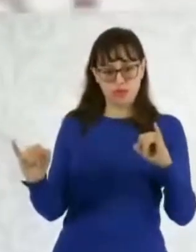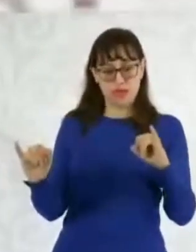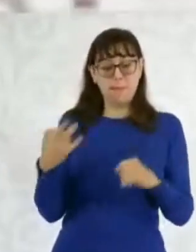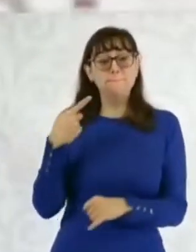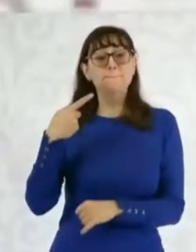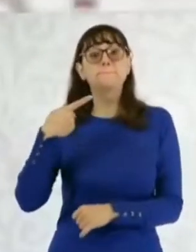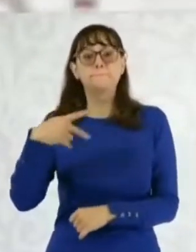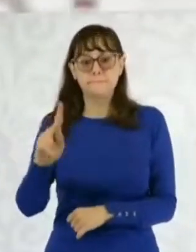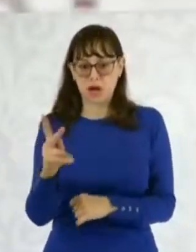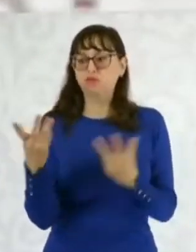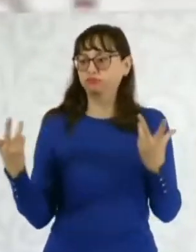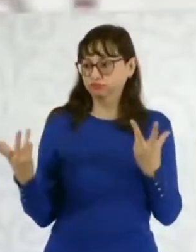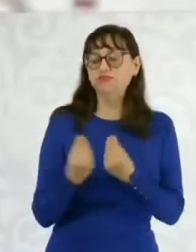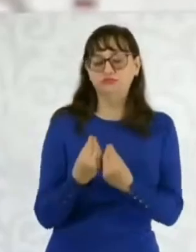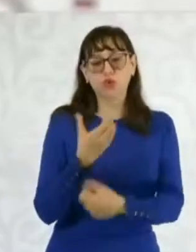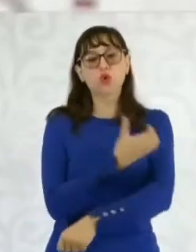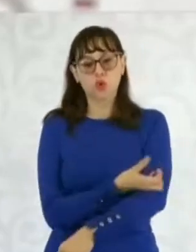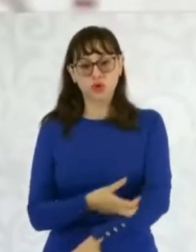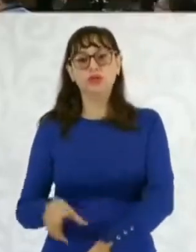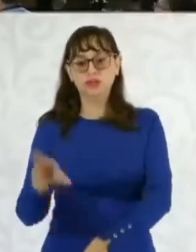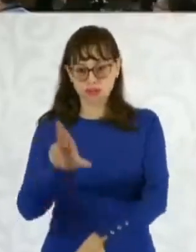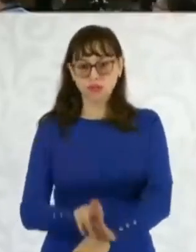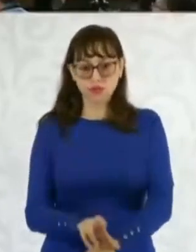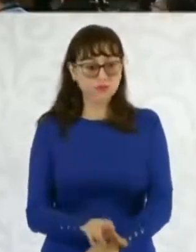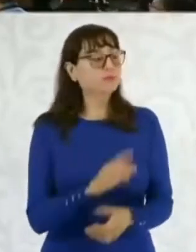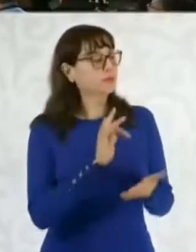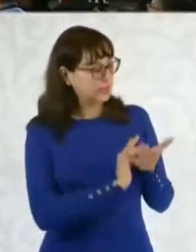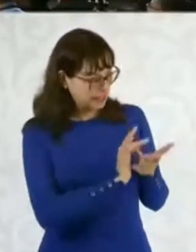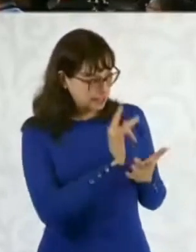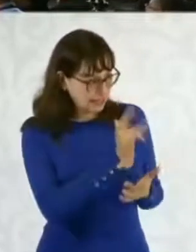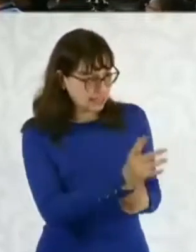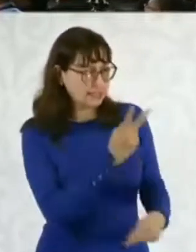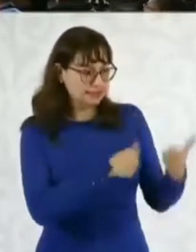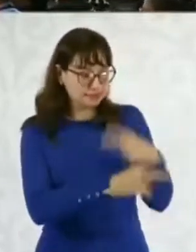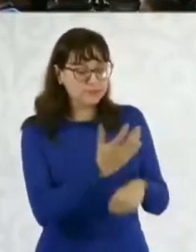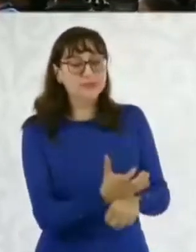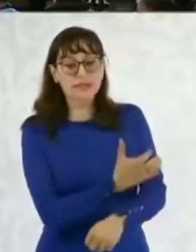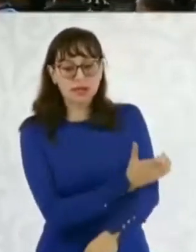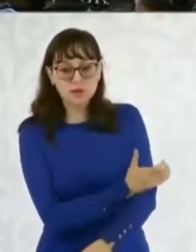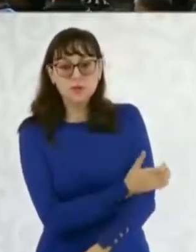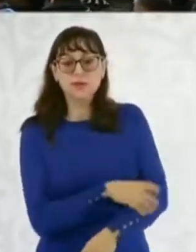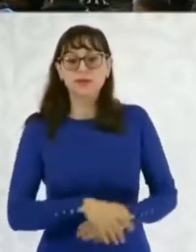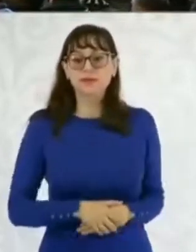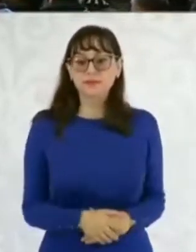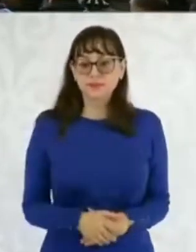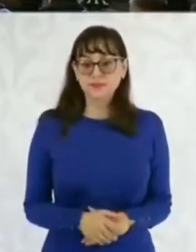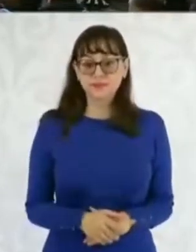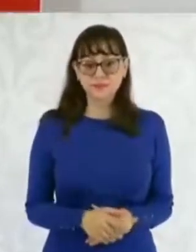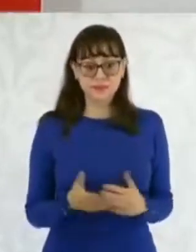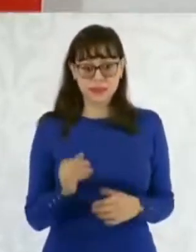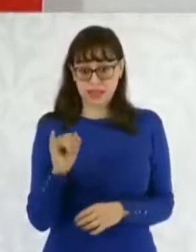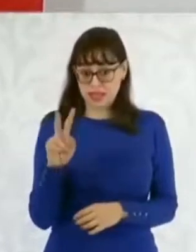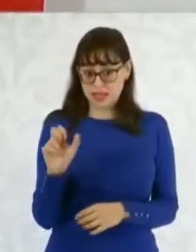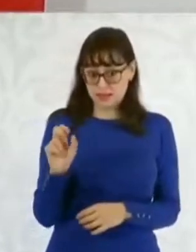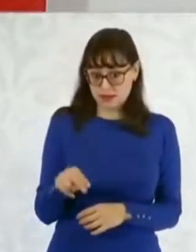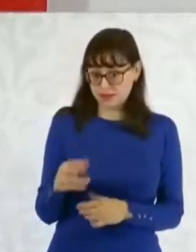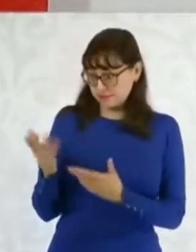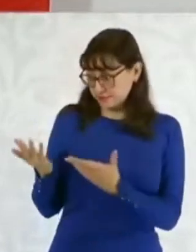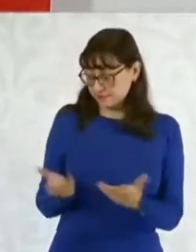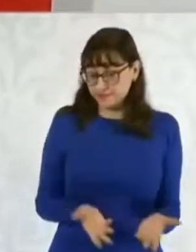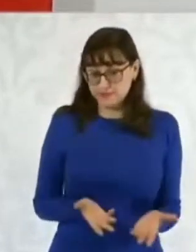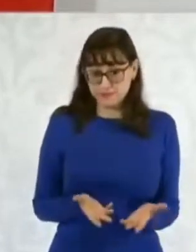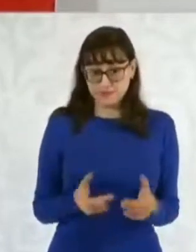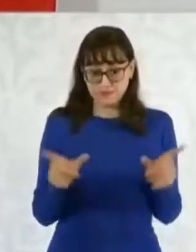no implica que no haya coordinación. Muchas gracias, doctor, por estar con nosotros. Entonces, Iván, si nos ayudas a